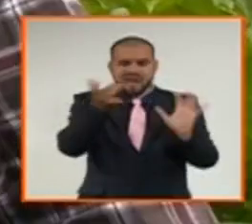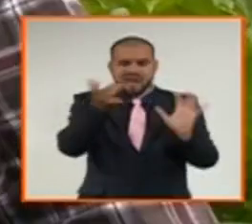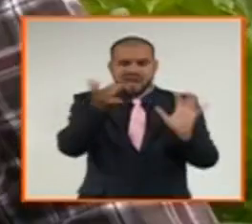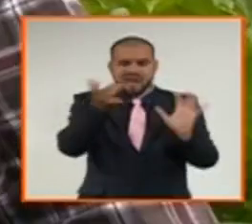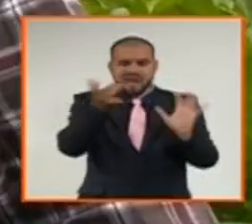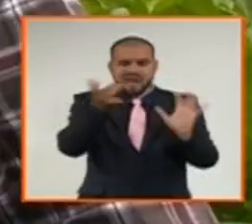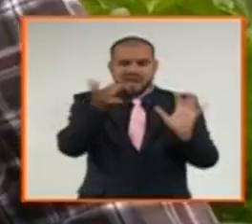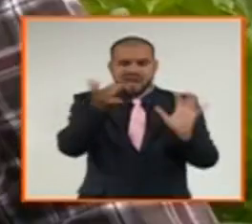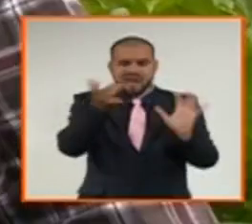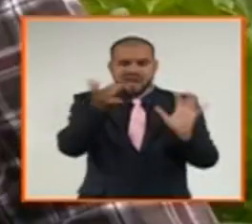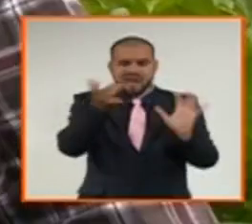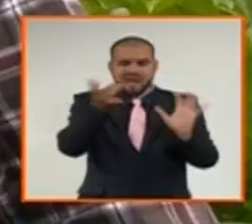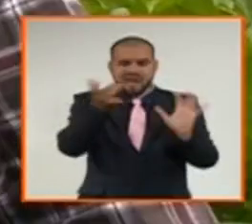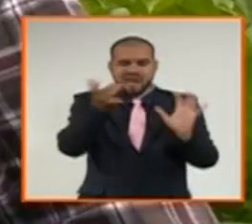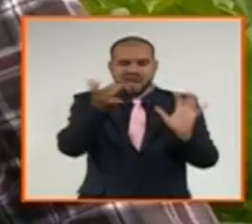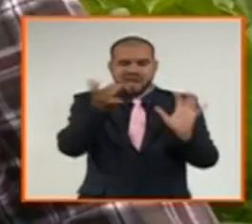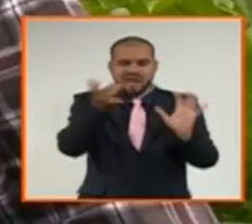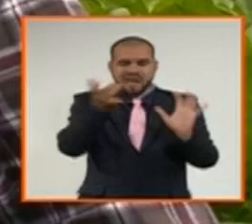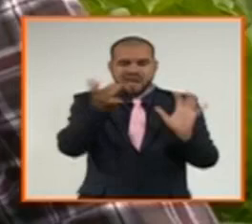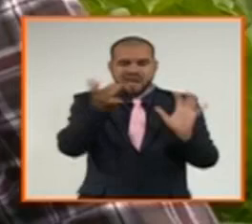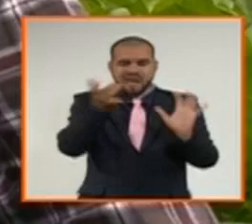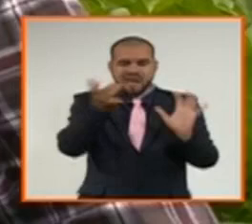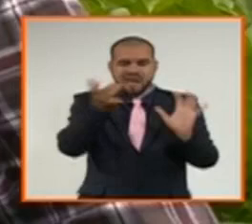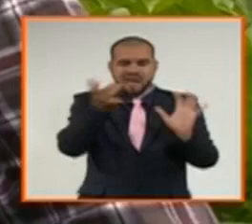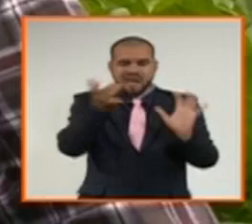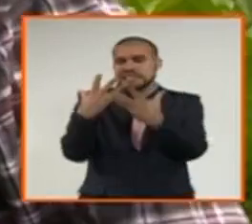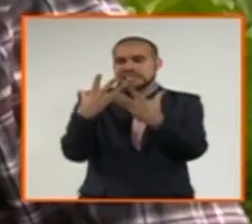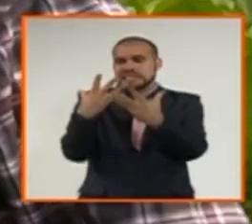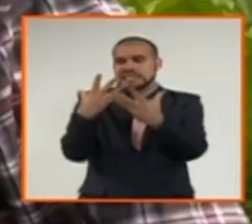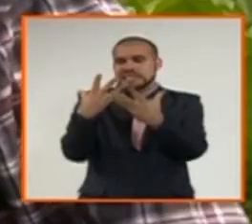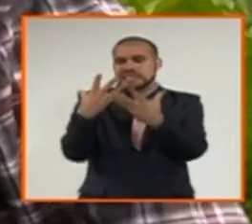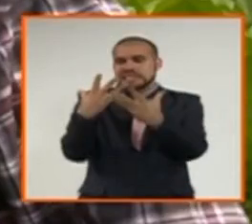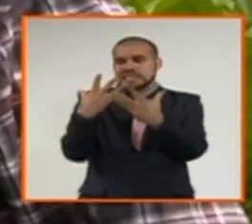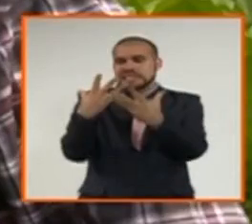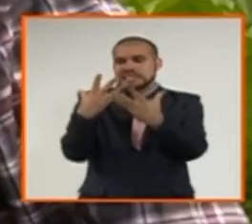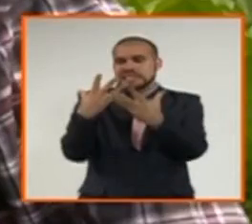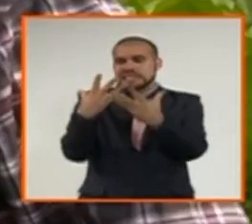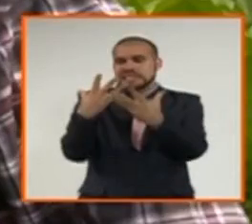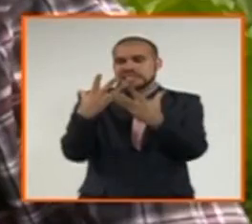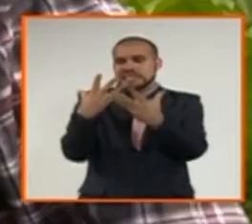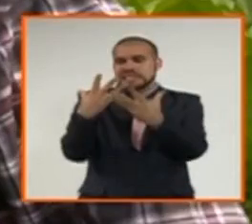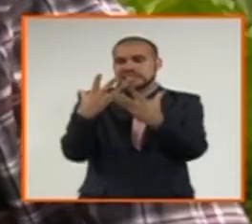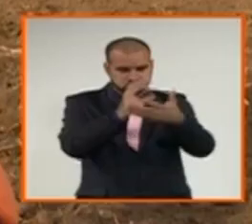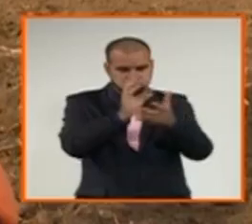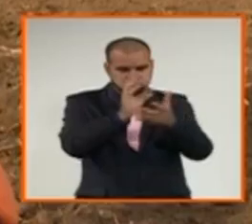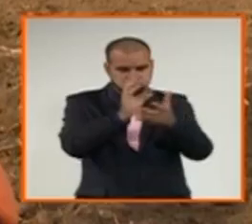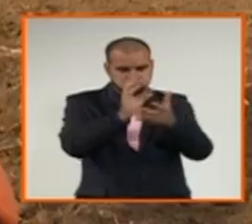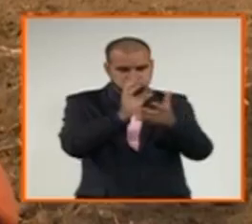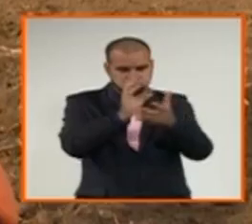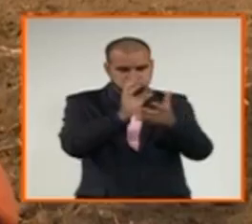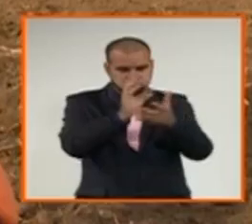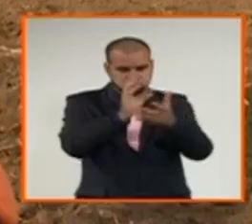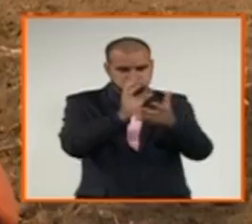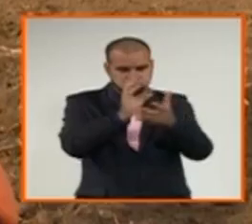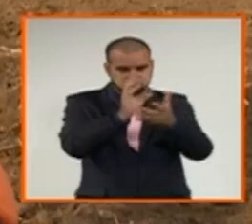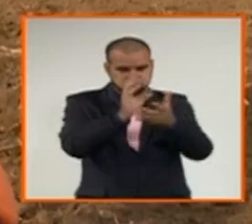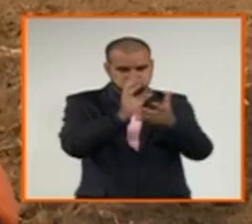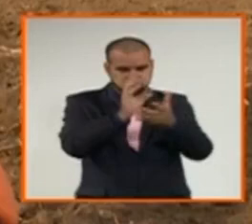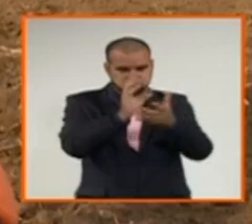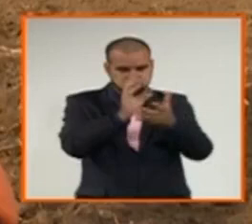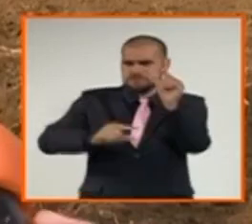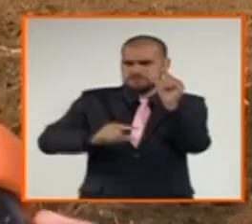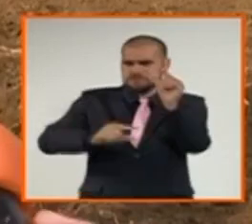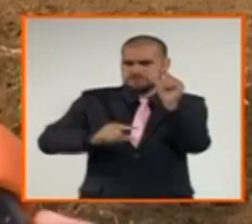vetiver en mayor cuantía que lo estamos utilizando acá en la cooperativa. Tenemos un gran grupo de productores ya en la provincia insertado al programa de